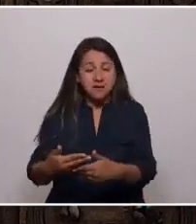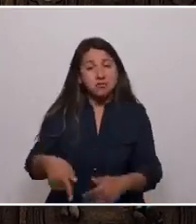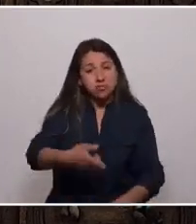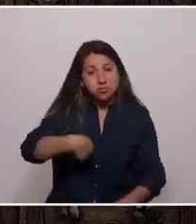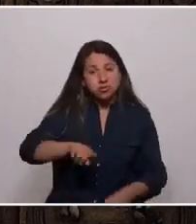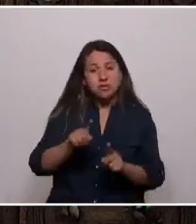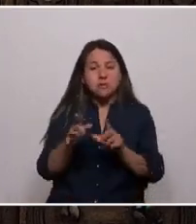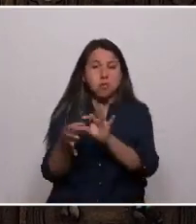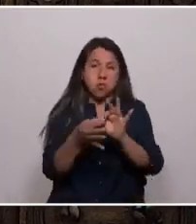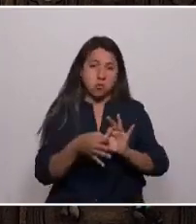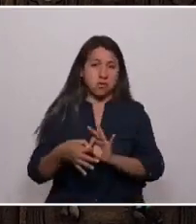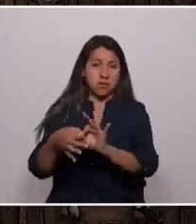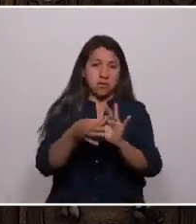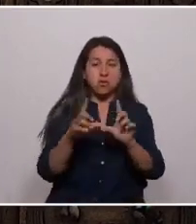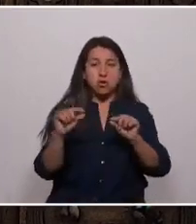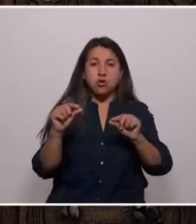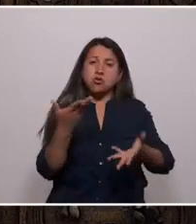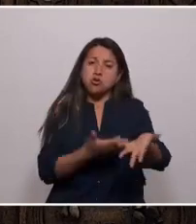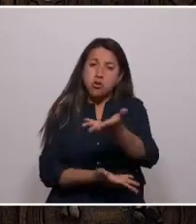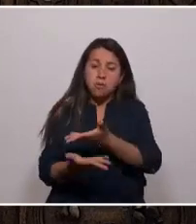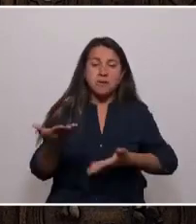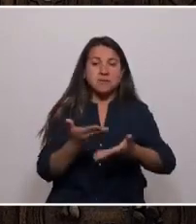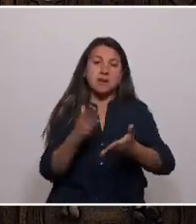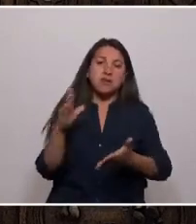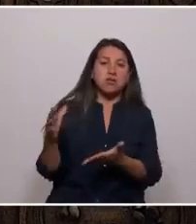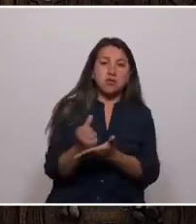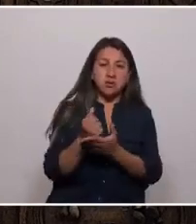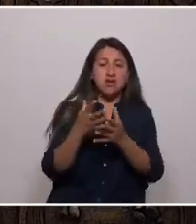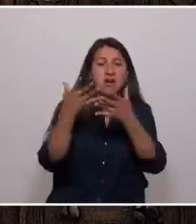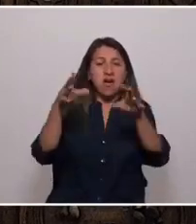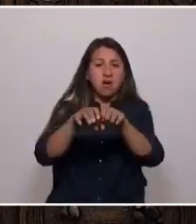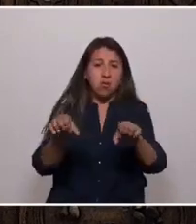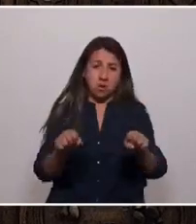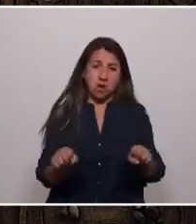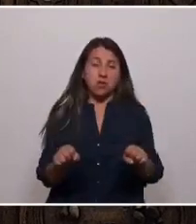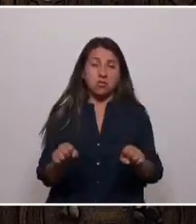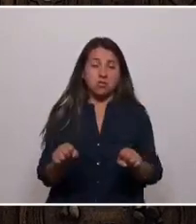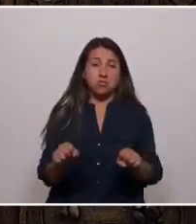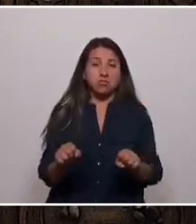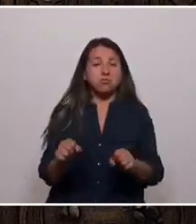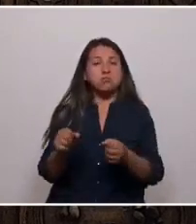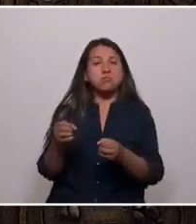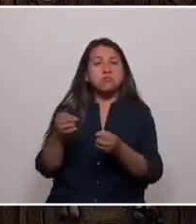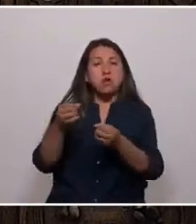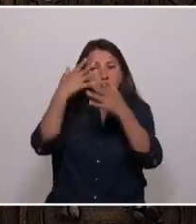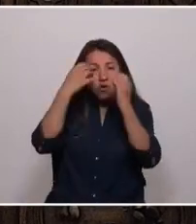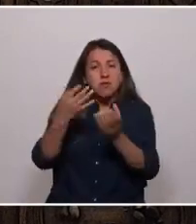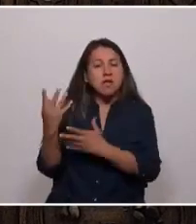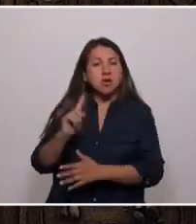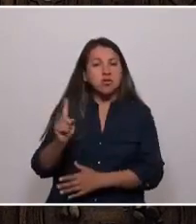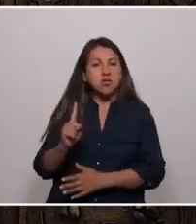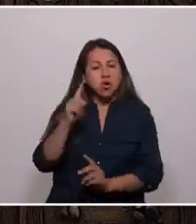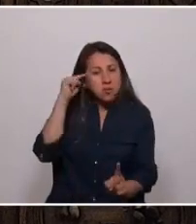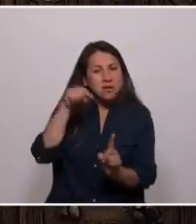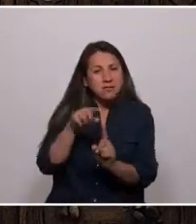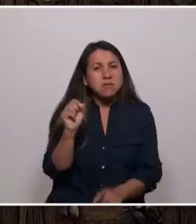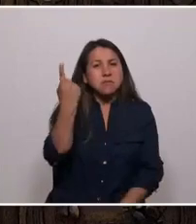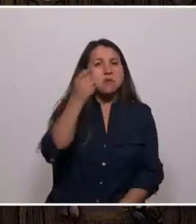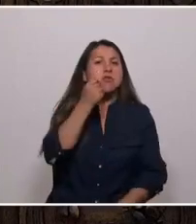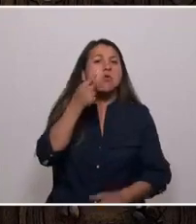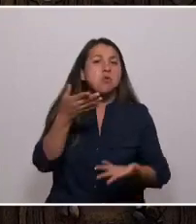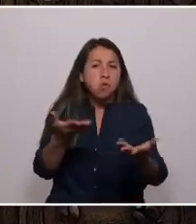unirnos, dialogar y alcanzar grandes acuerdos, sin perder de vista que nuestro objetivo principal